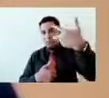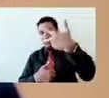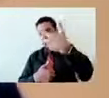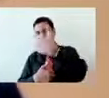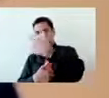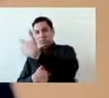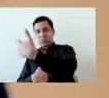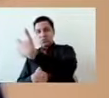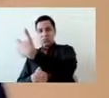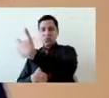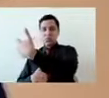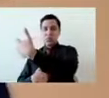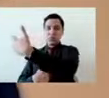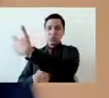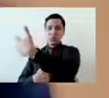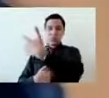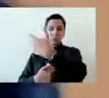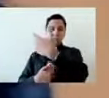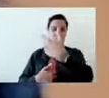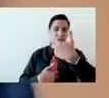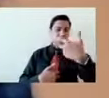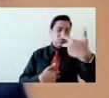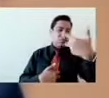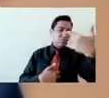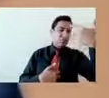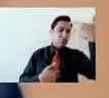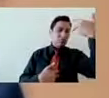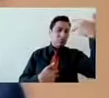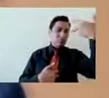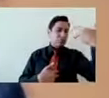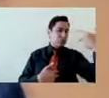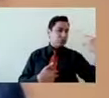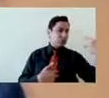¿no? Al entrar a la intimidad de Olga Robelo.